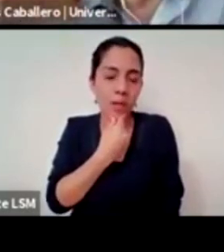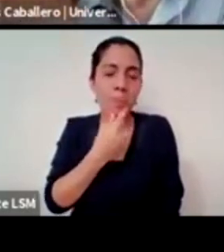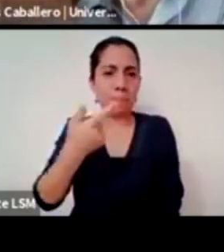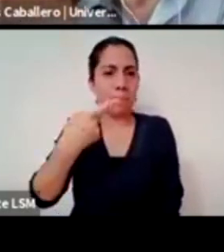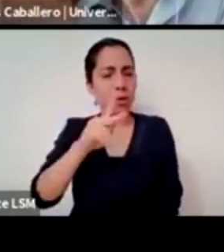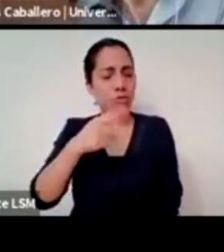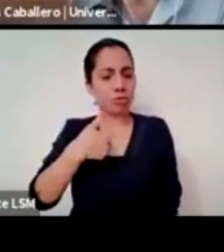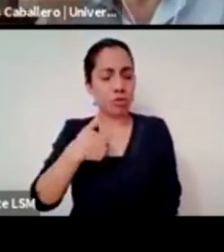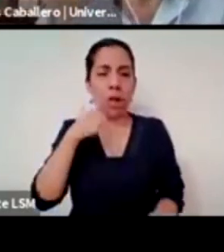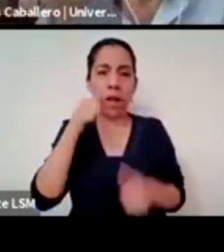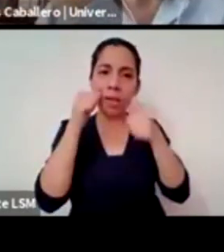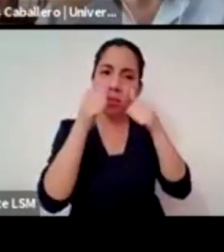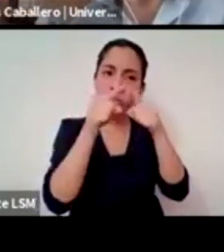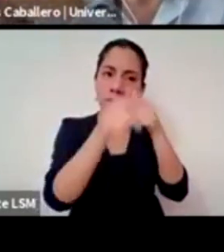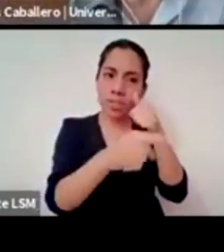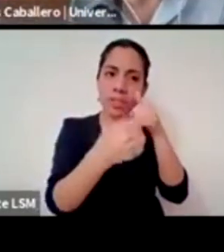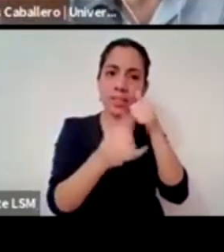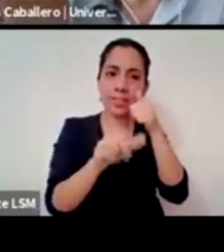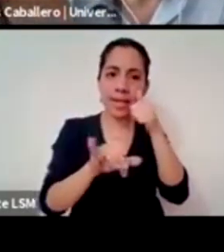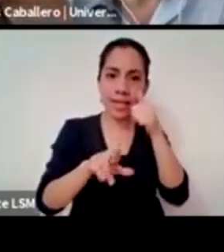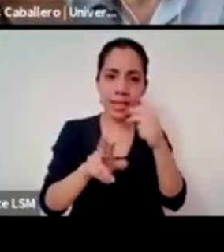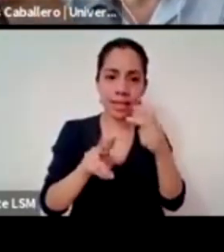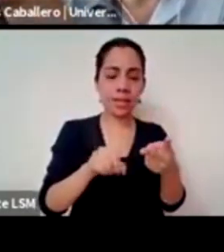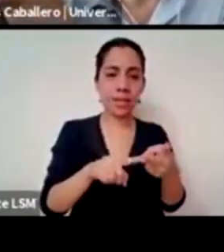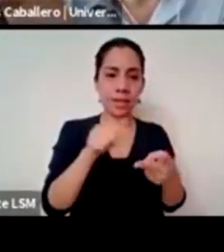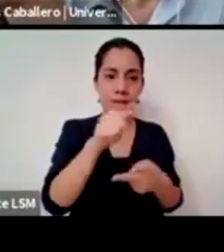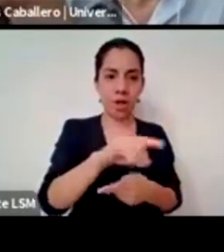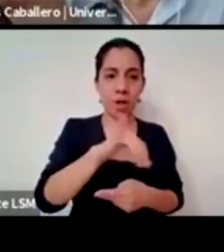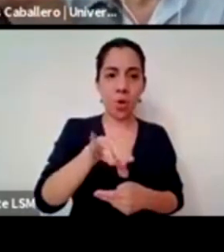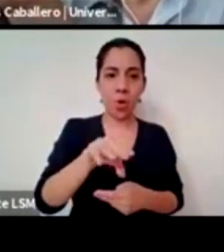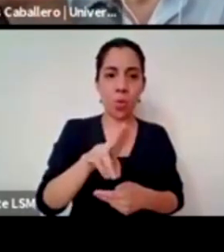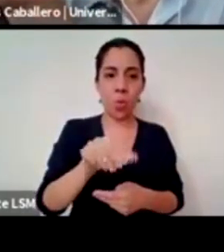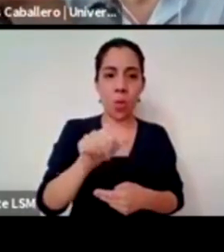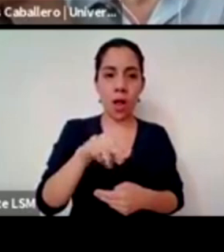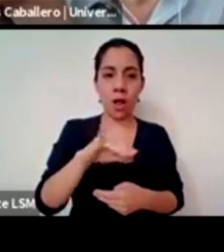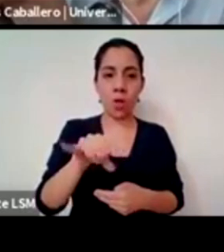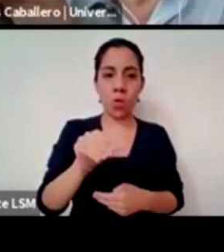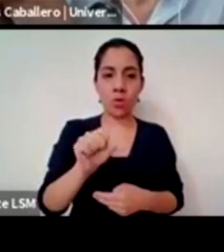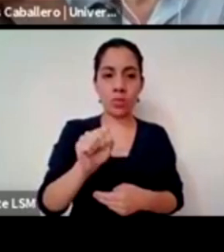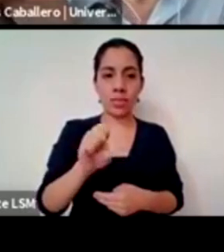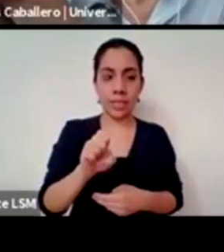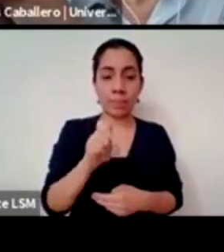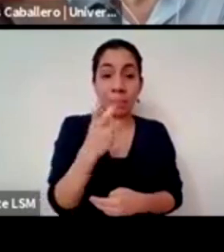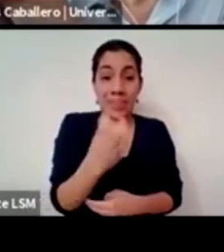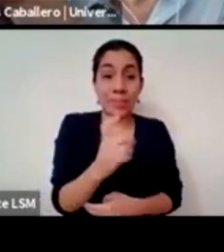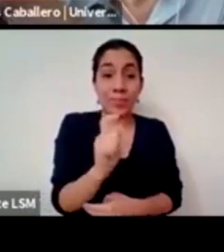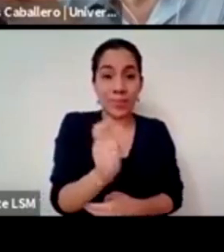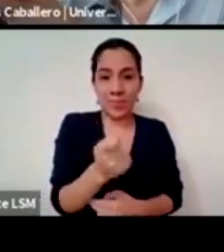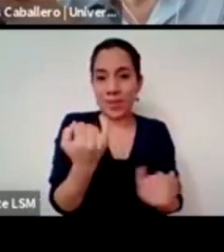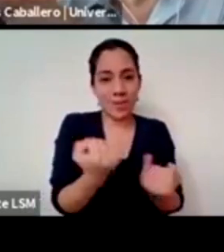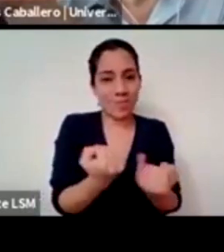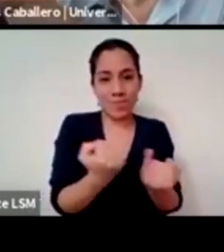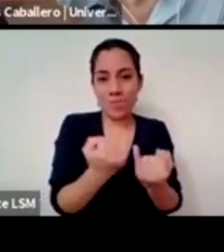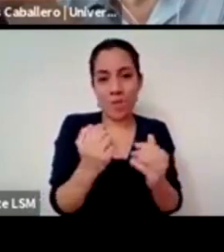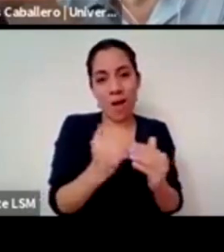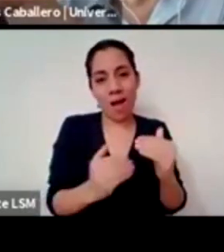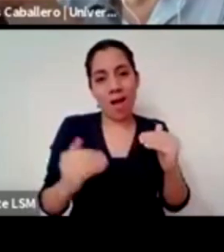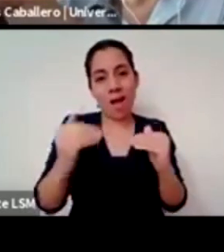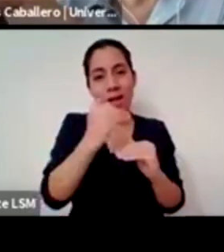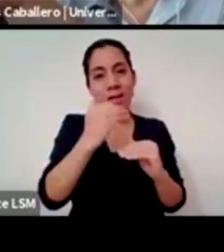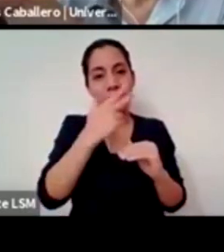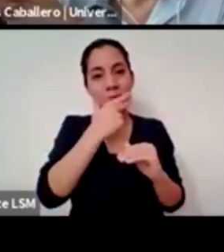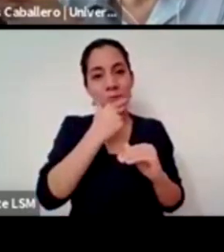a oírte a ti que el derecho también vaya es una herramienta del patriarcado enorme ¿no? un derecho que